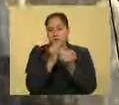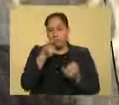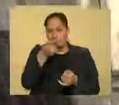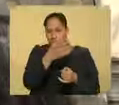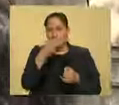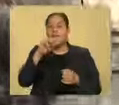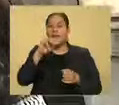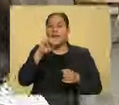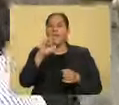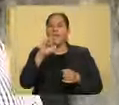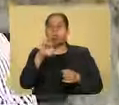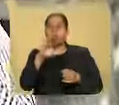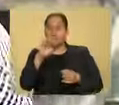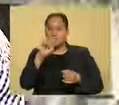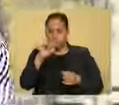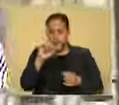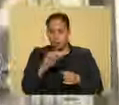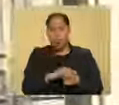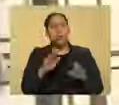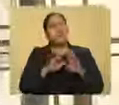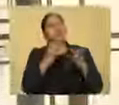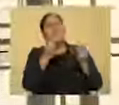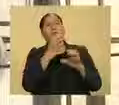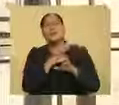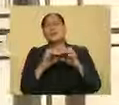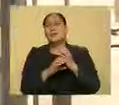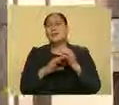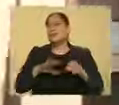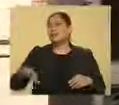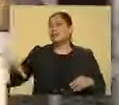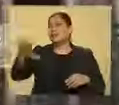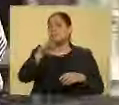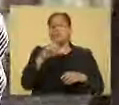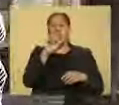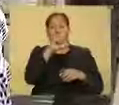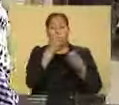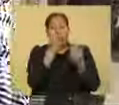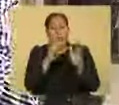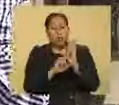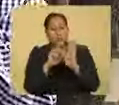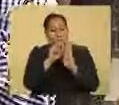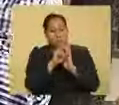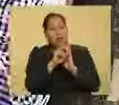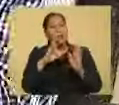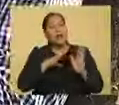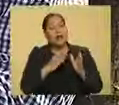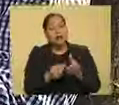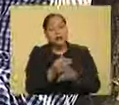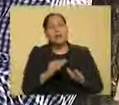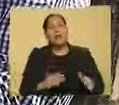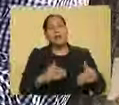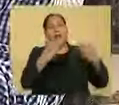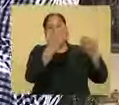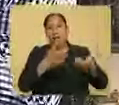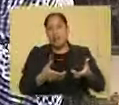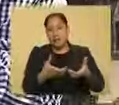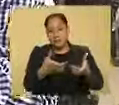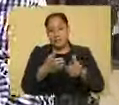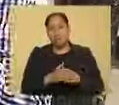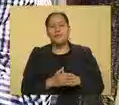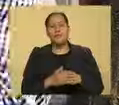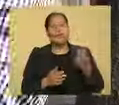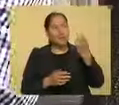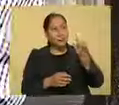Entonces vamos a ver toda la gran influencia, que además muchos de estos departamentos tienen salida a la calle. Y esta en realidad